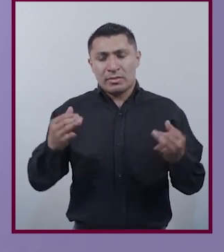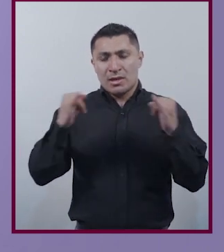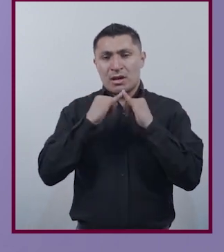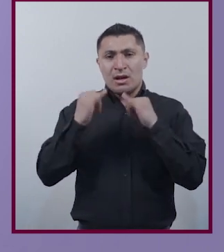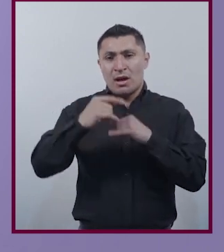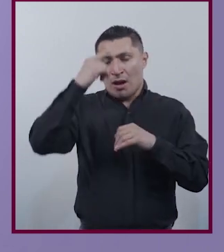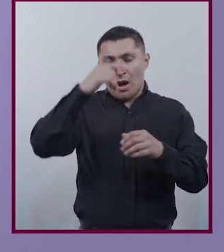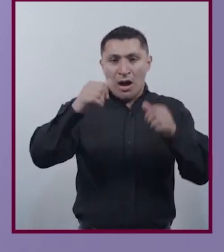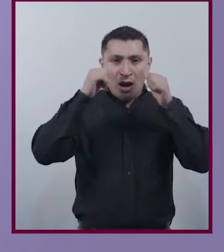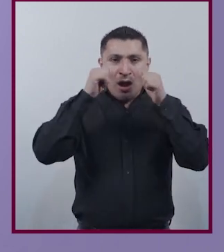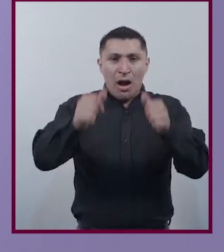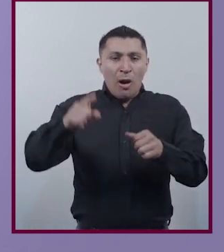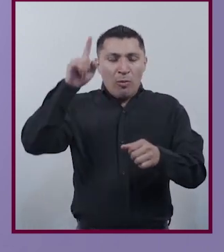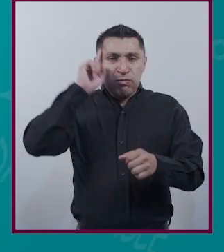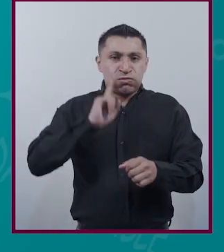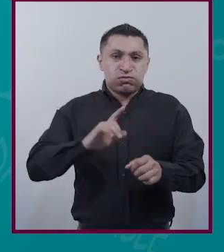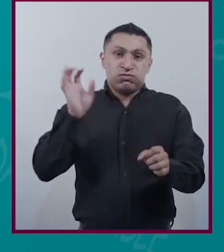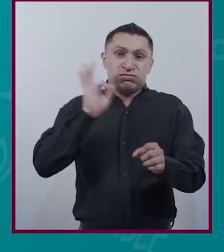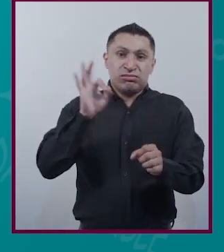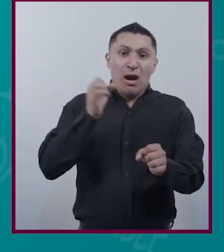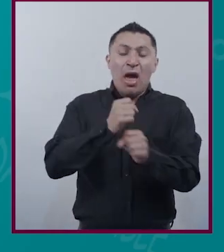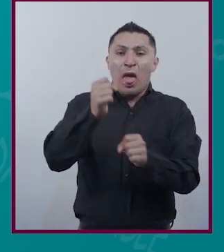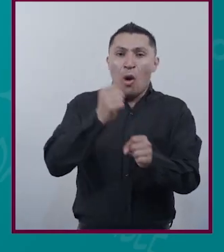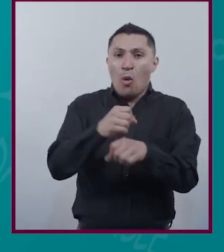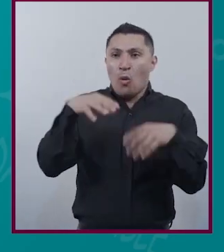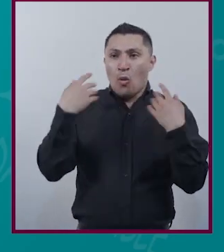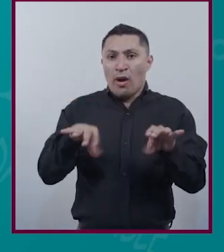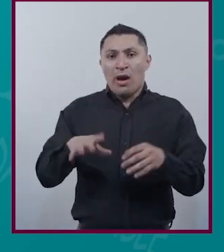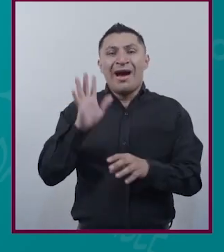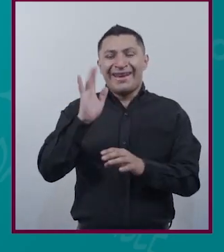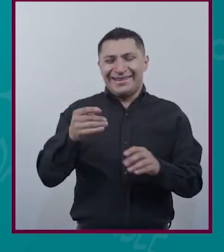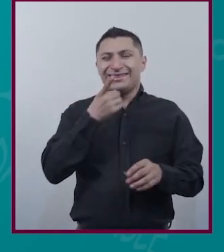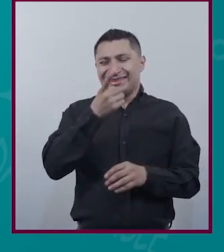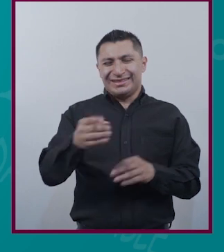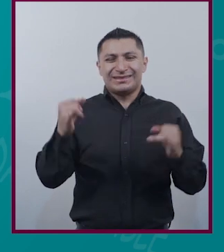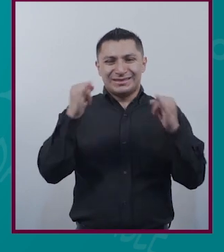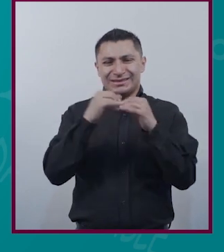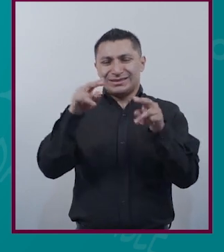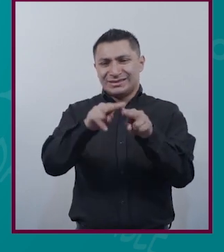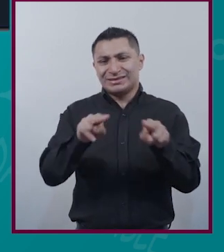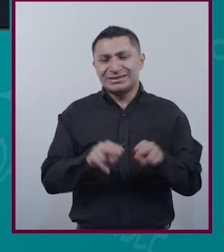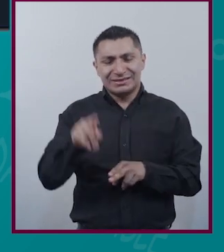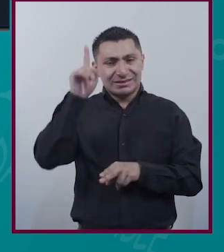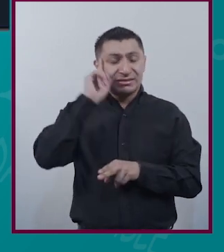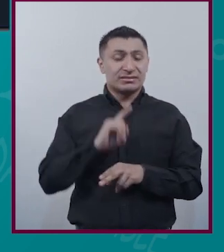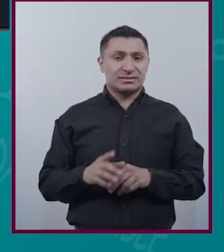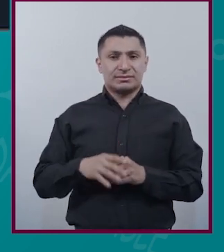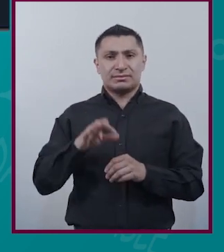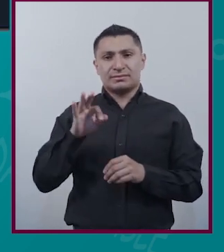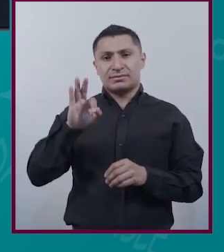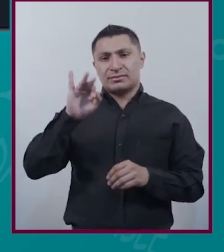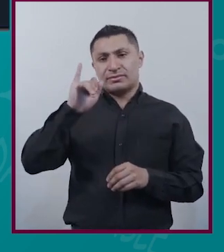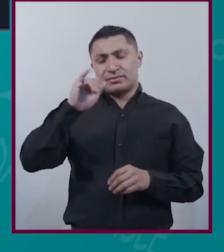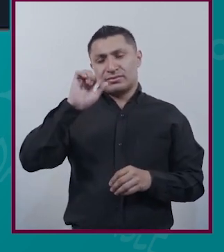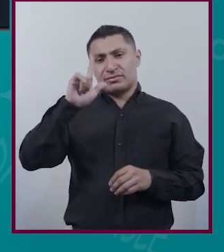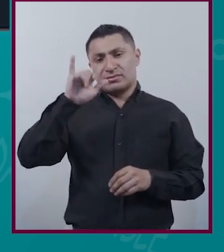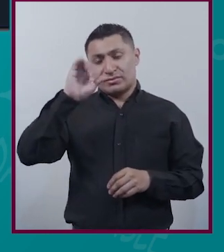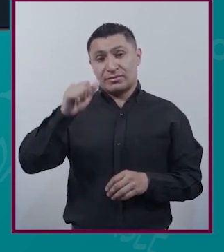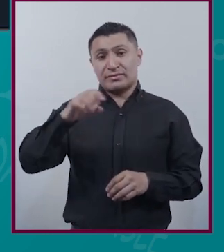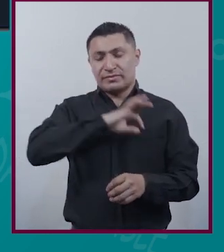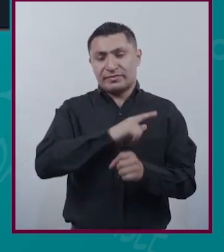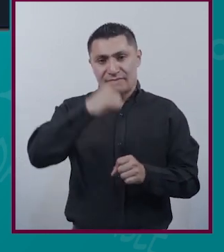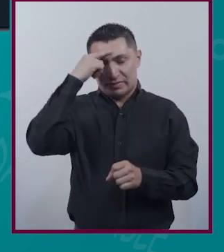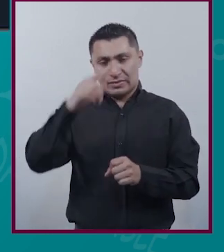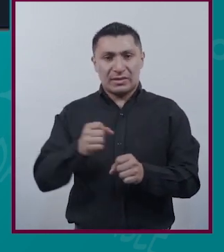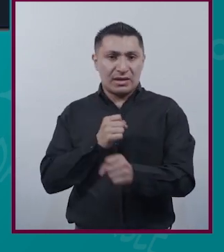atender a las mujeres Víctimas de violencia El ya referido Instituto Nacional de las Mujeres La Fiscalía Especial Para los Delitos de